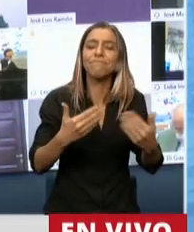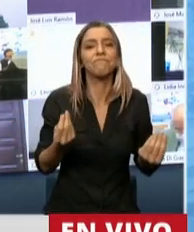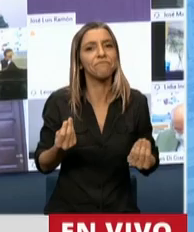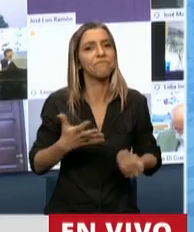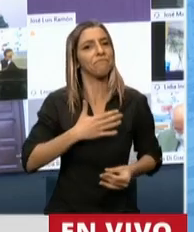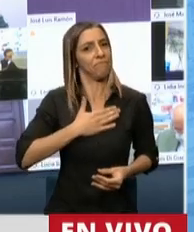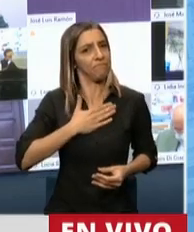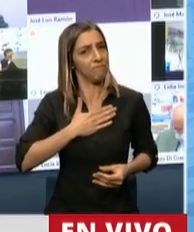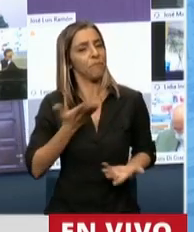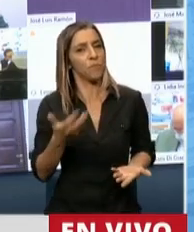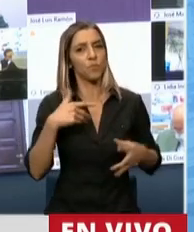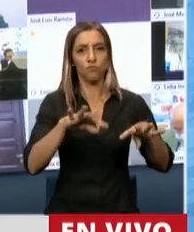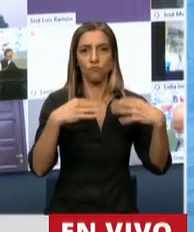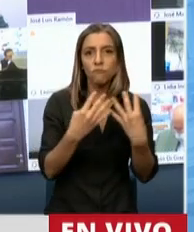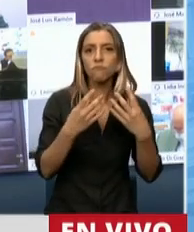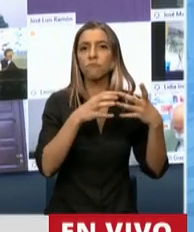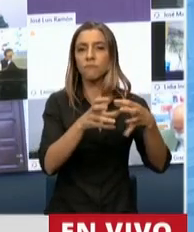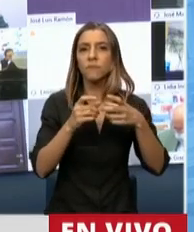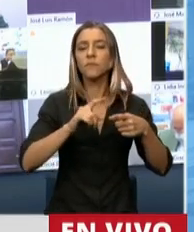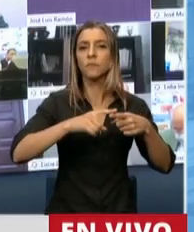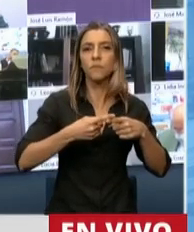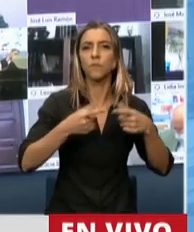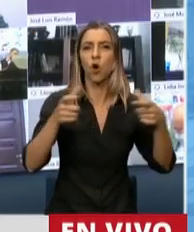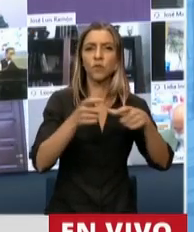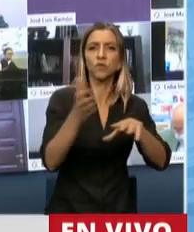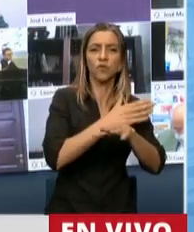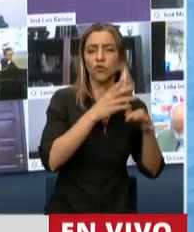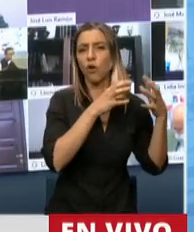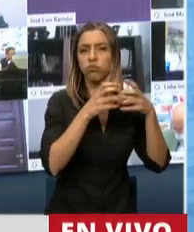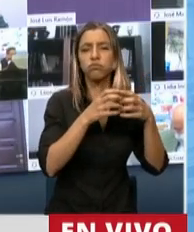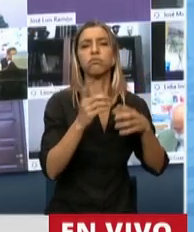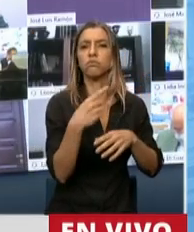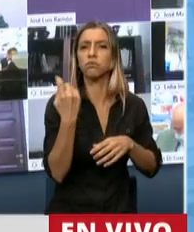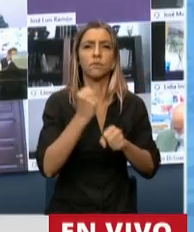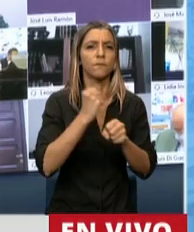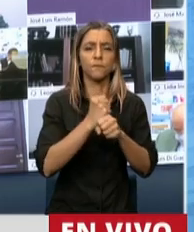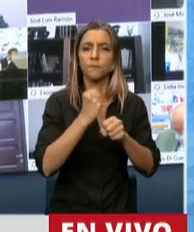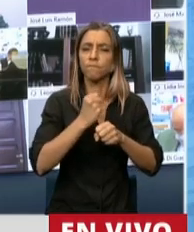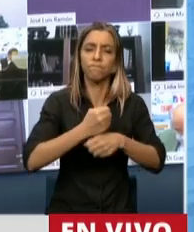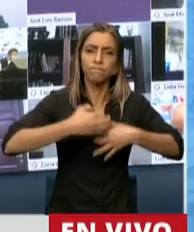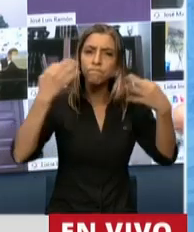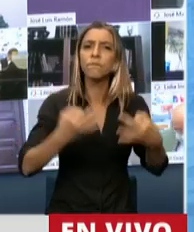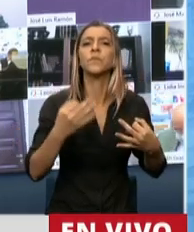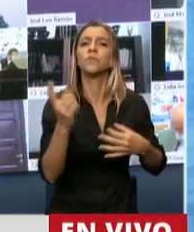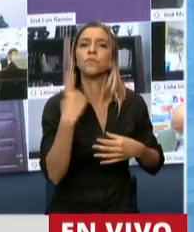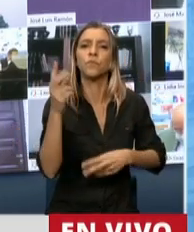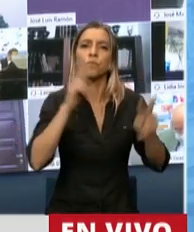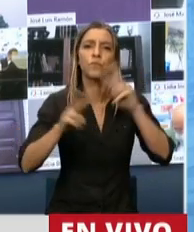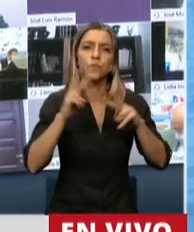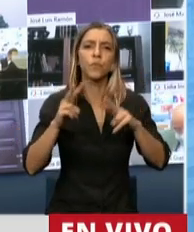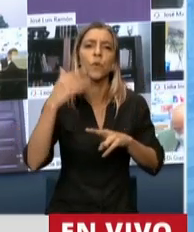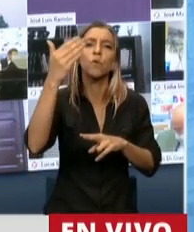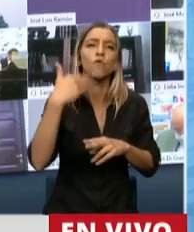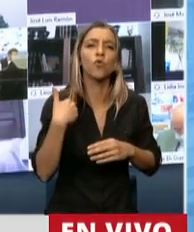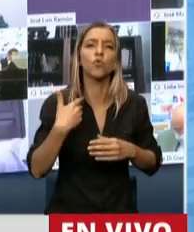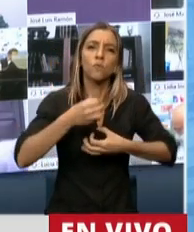funcionando en pleno, que el poder ejecutivo está funcionando en pleno, que queremos mirar hacia una Argentina futuro, no queremos esas